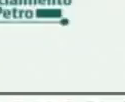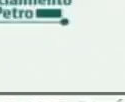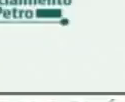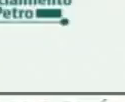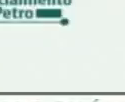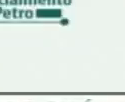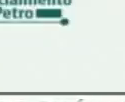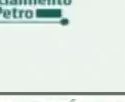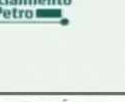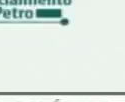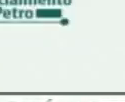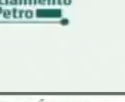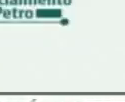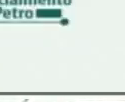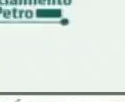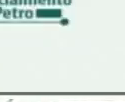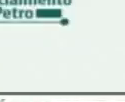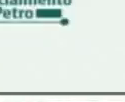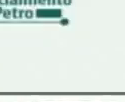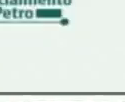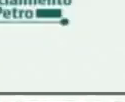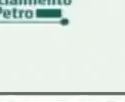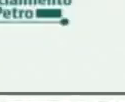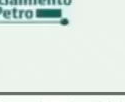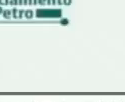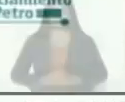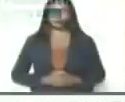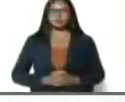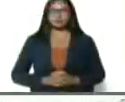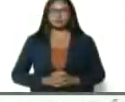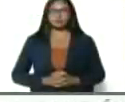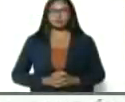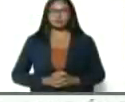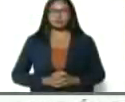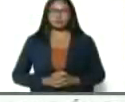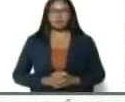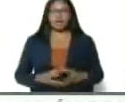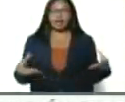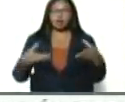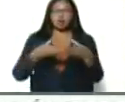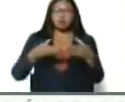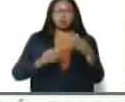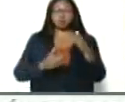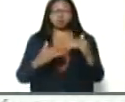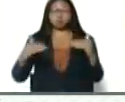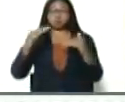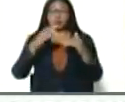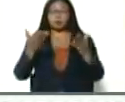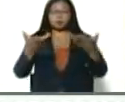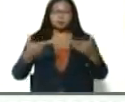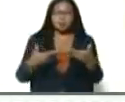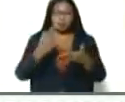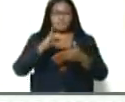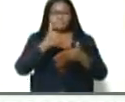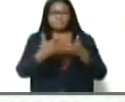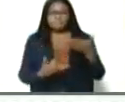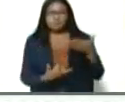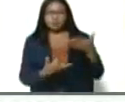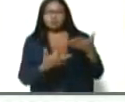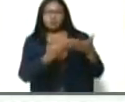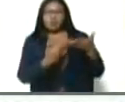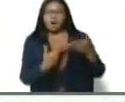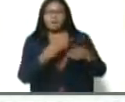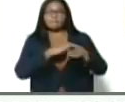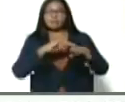el equipo del Estado Mayor Agrícola me ha hecho llegar a través del ministro un proyecto de ley